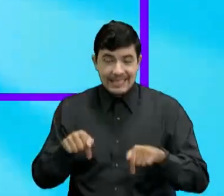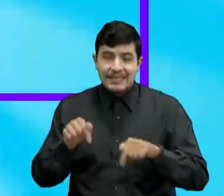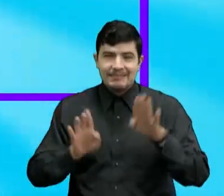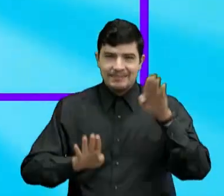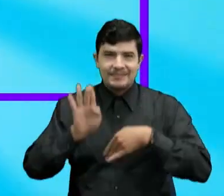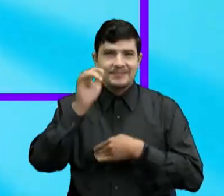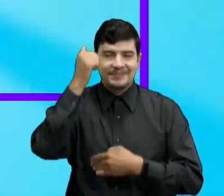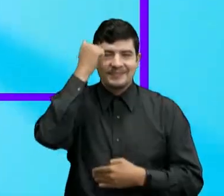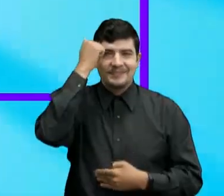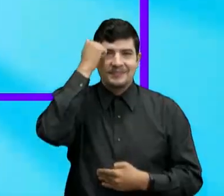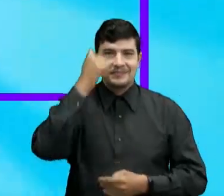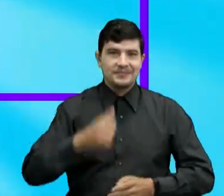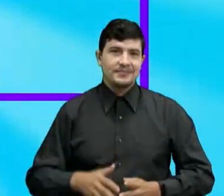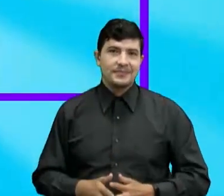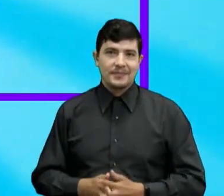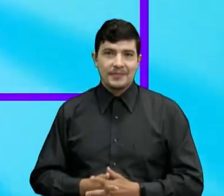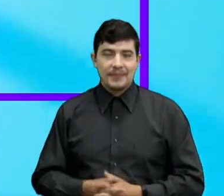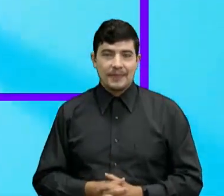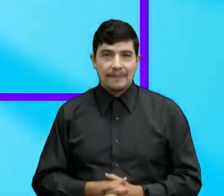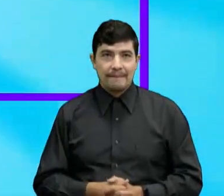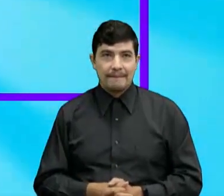En Presente Profe